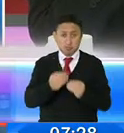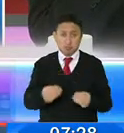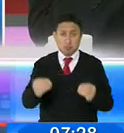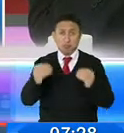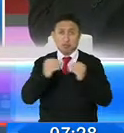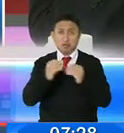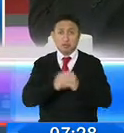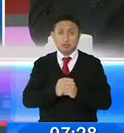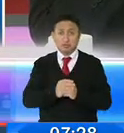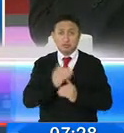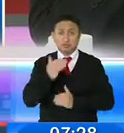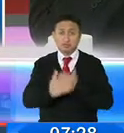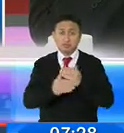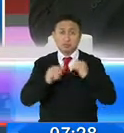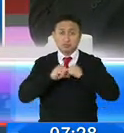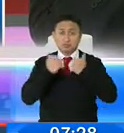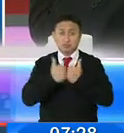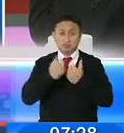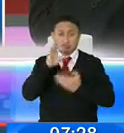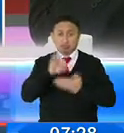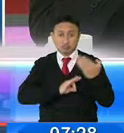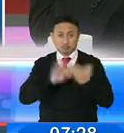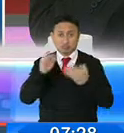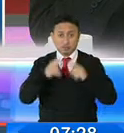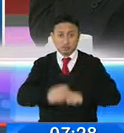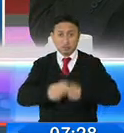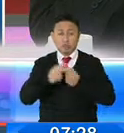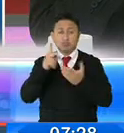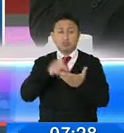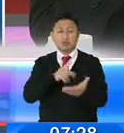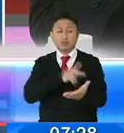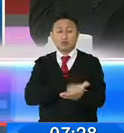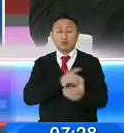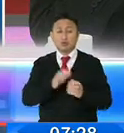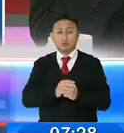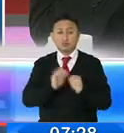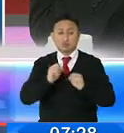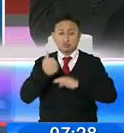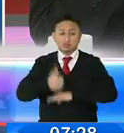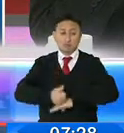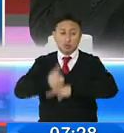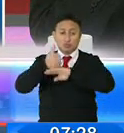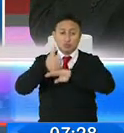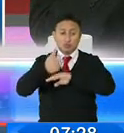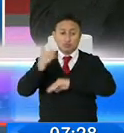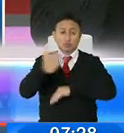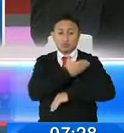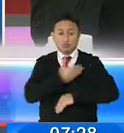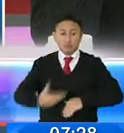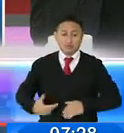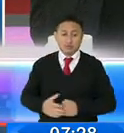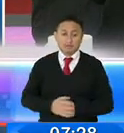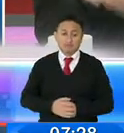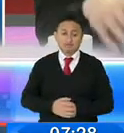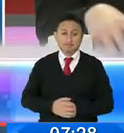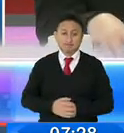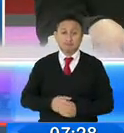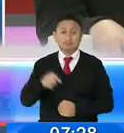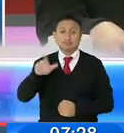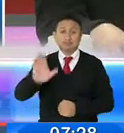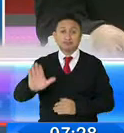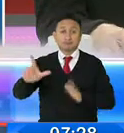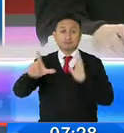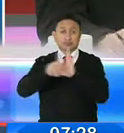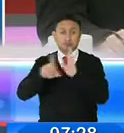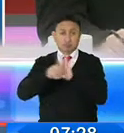aprobada en su momento en la Asamblea Nacional que nace de un proyecto enviado por la máxima autoridad, por el presidente de la República. En esa ley